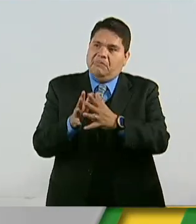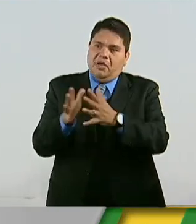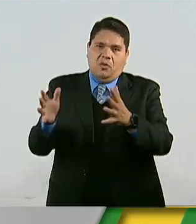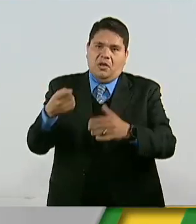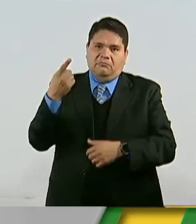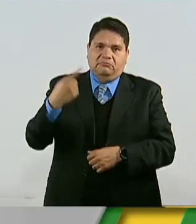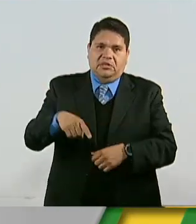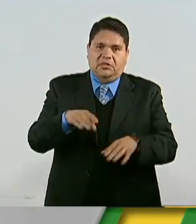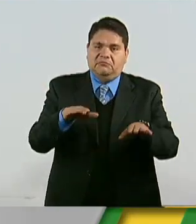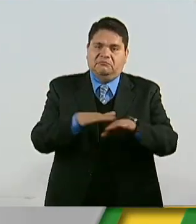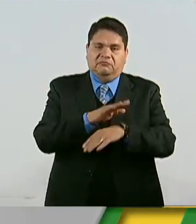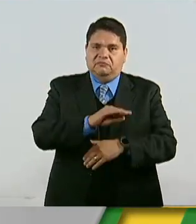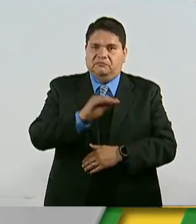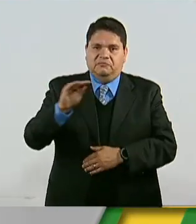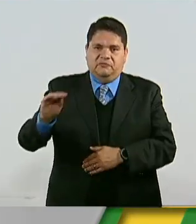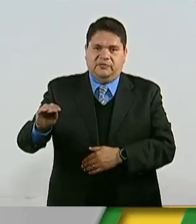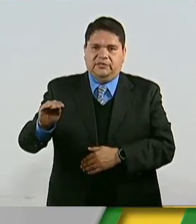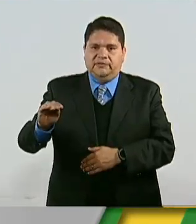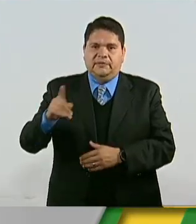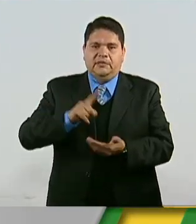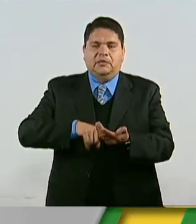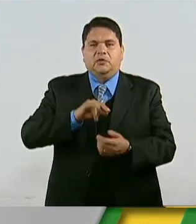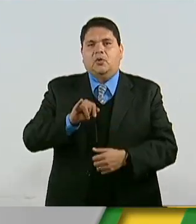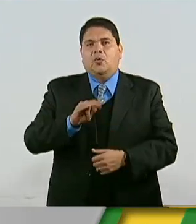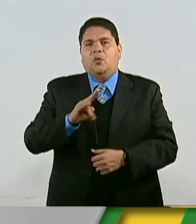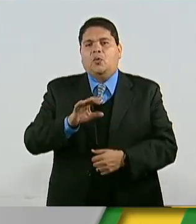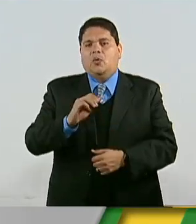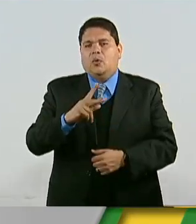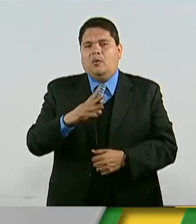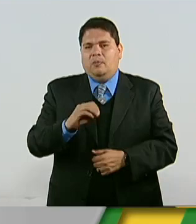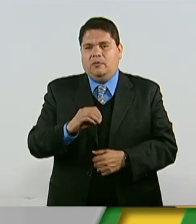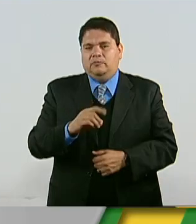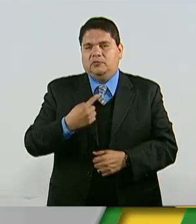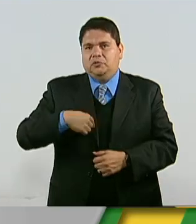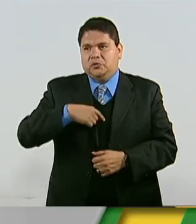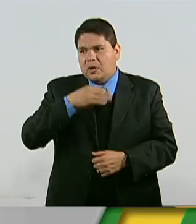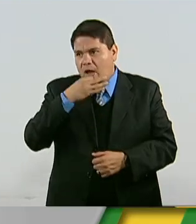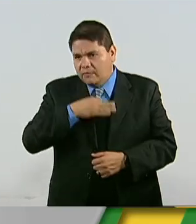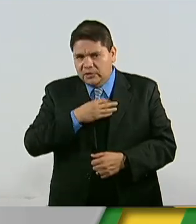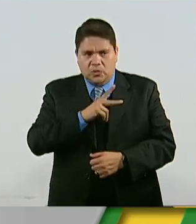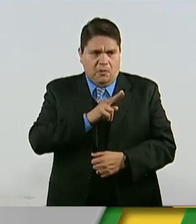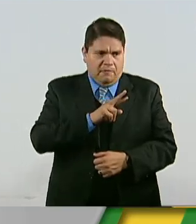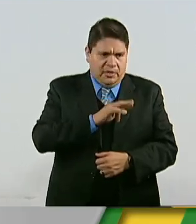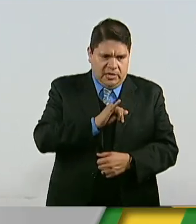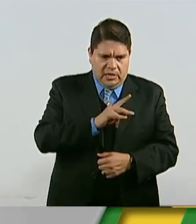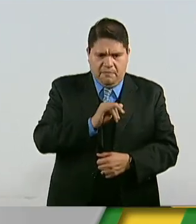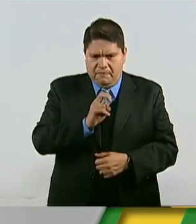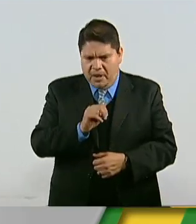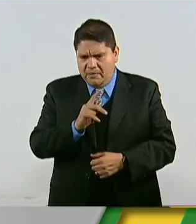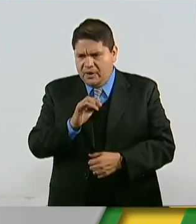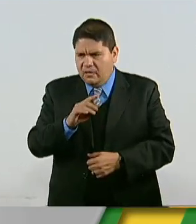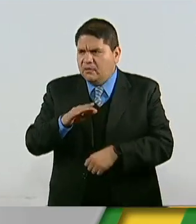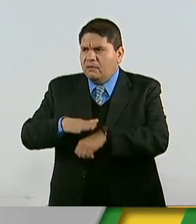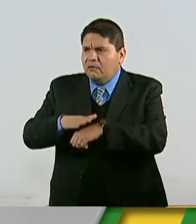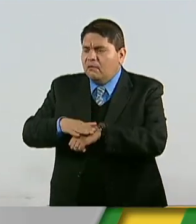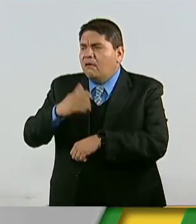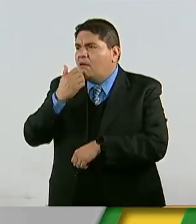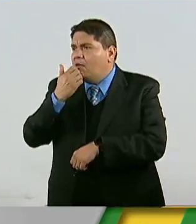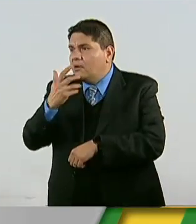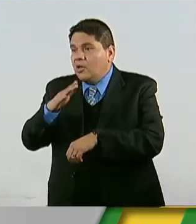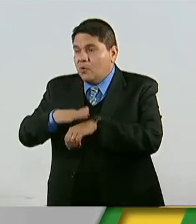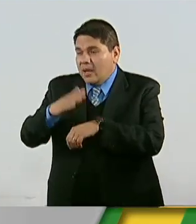ponderada en la Junta de Coordinación Política, y no fuimos ni el PAN, ni el PRI, ni el PRD quienes pedimos tiempo.